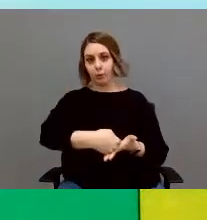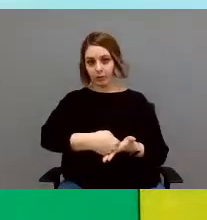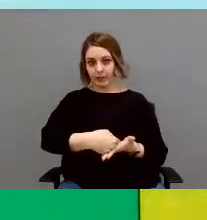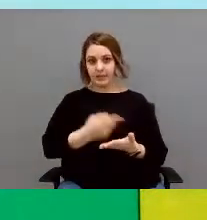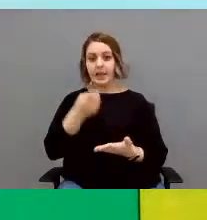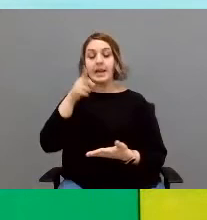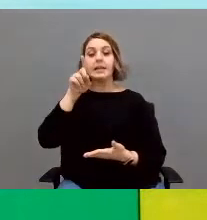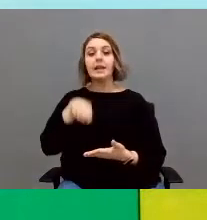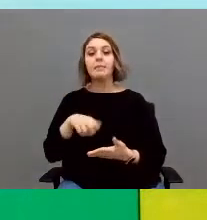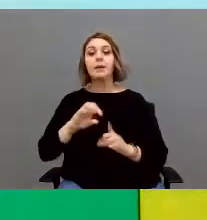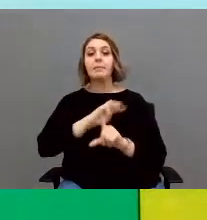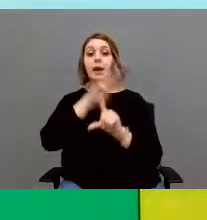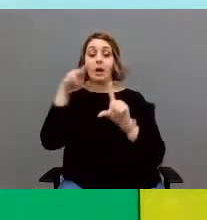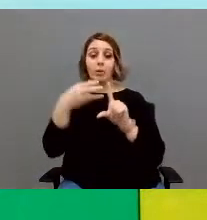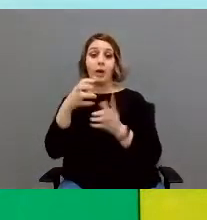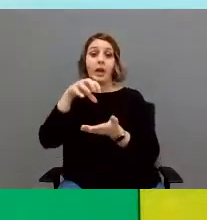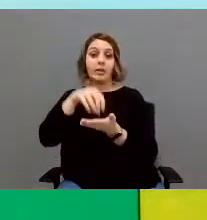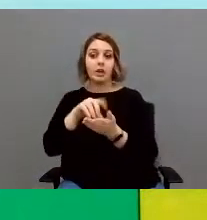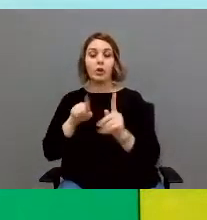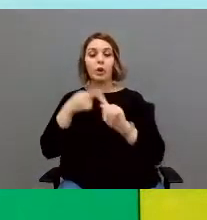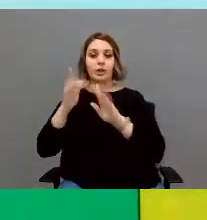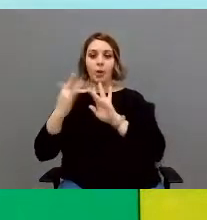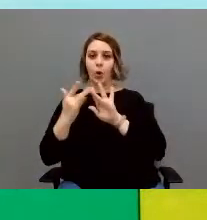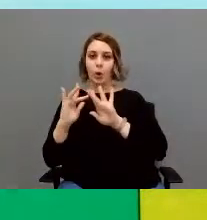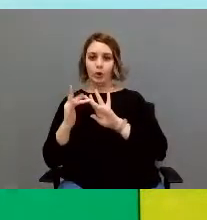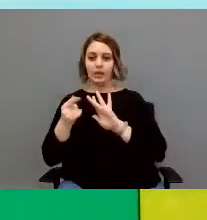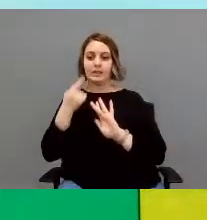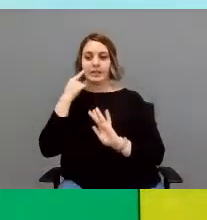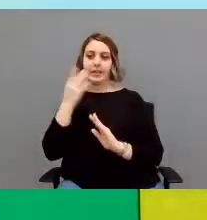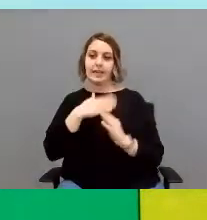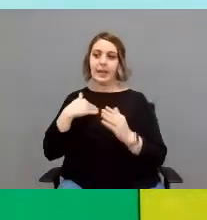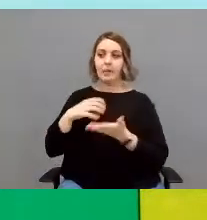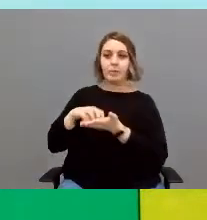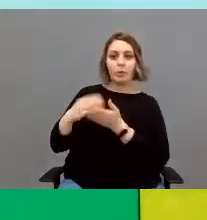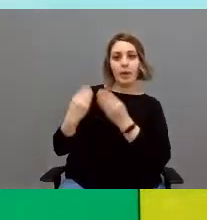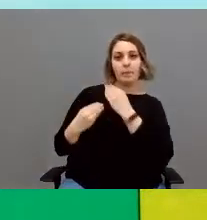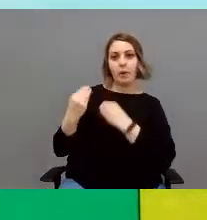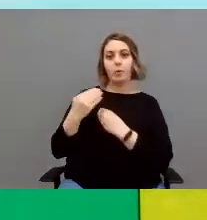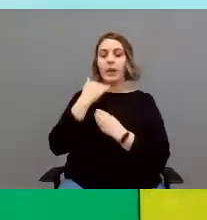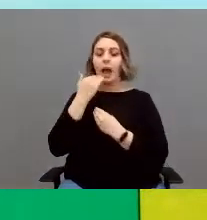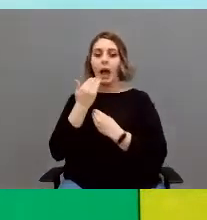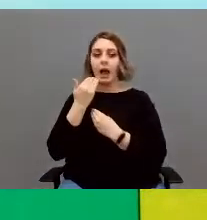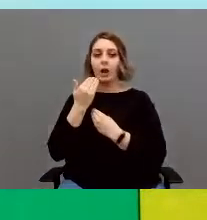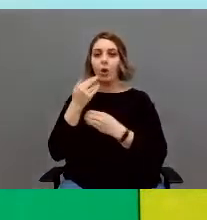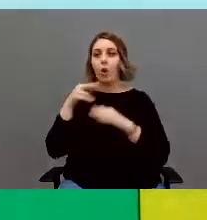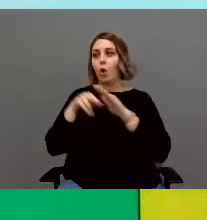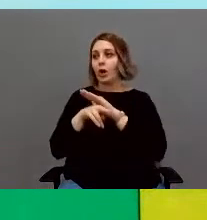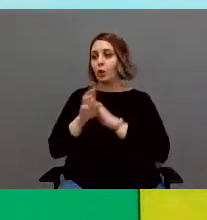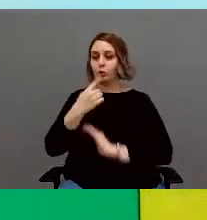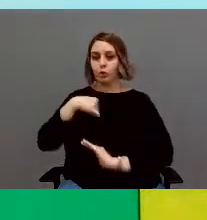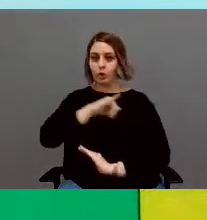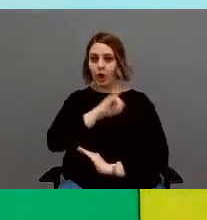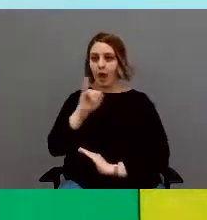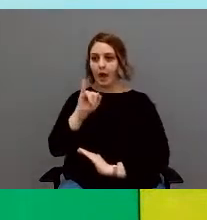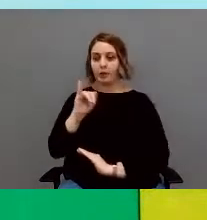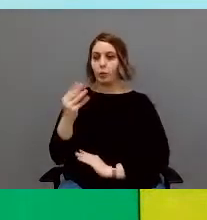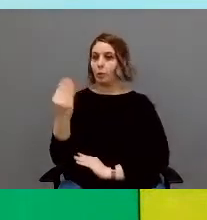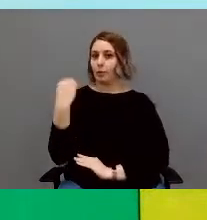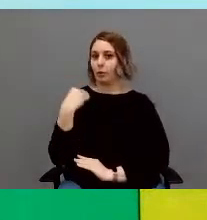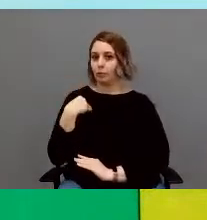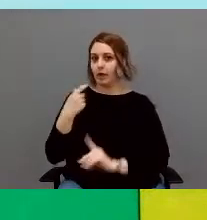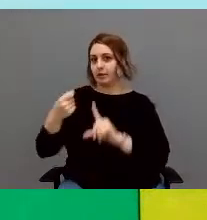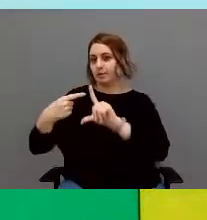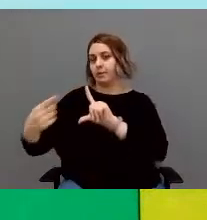entrar en la página web del centro para contactar con nosotras para cualquier cosa que necesitéis, cualquier recurso de los que nosotros estamos